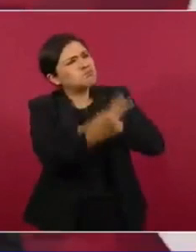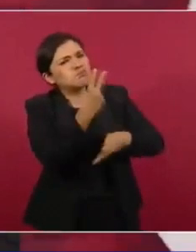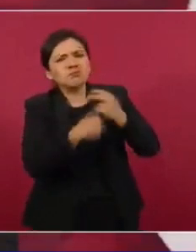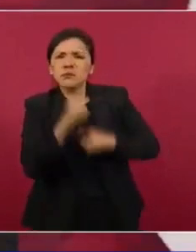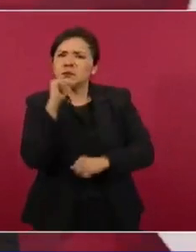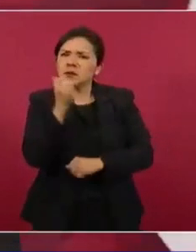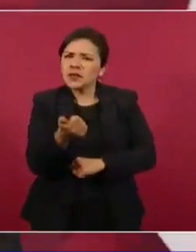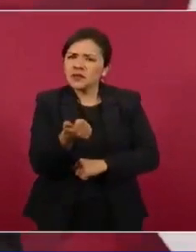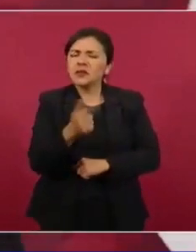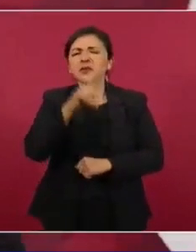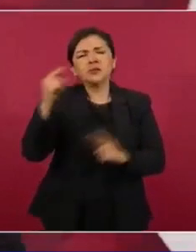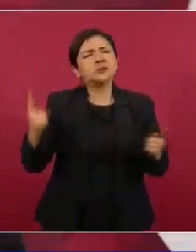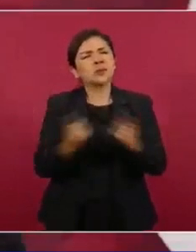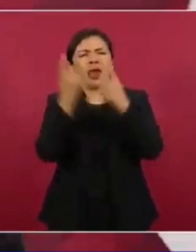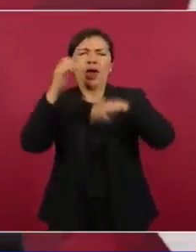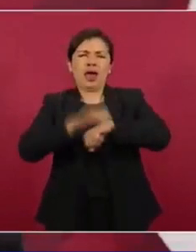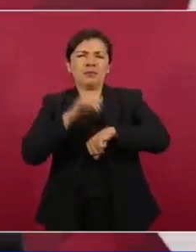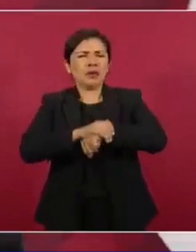es que estoy